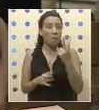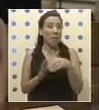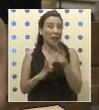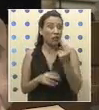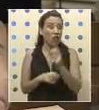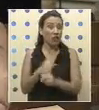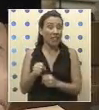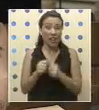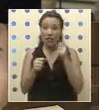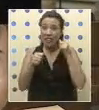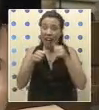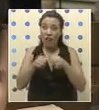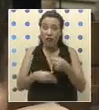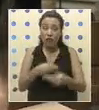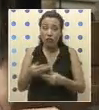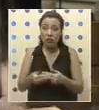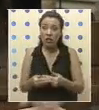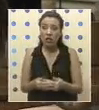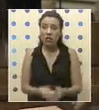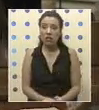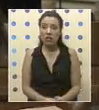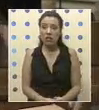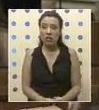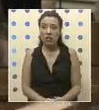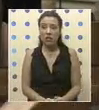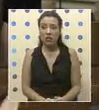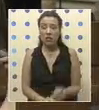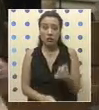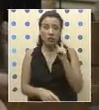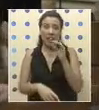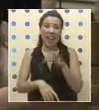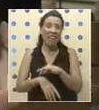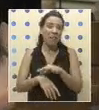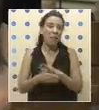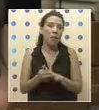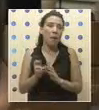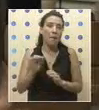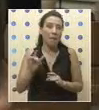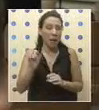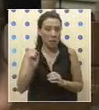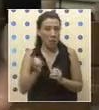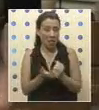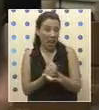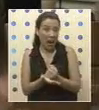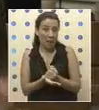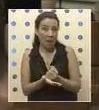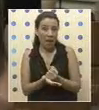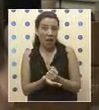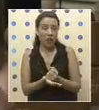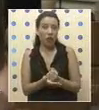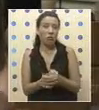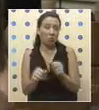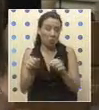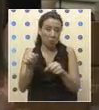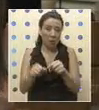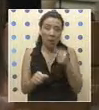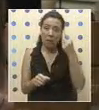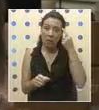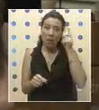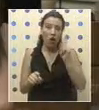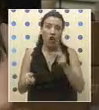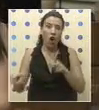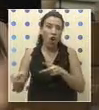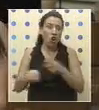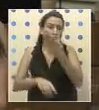también en la comuna, si uno tiene una enfermedad en un pie, le pondrá un remedio, lo interviene, pero no se